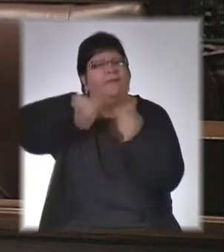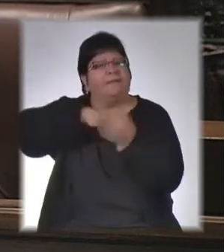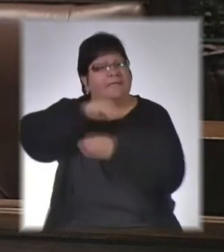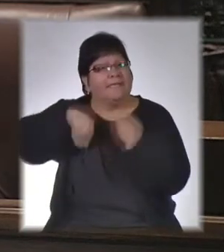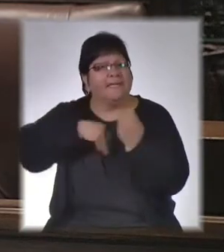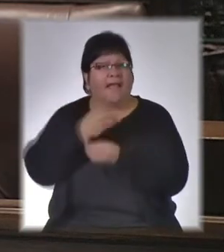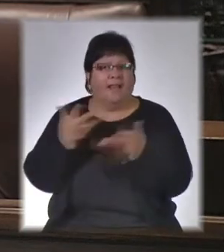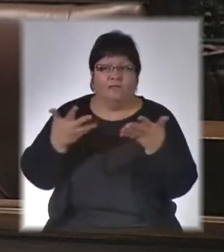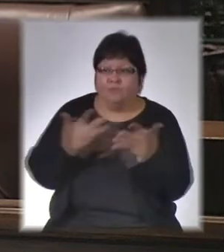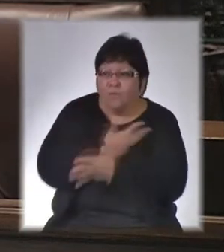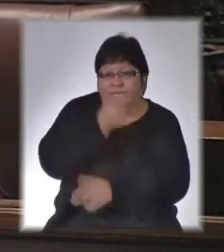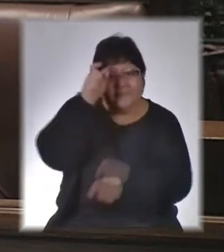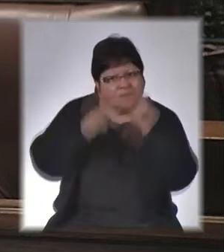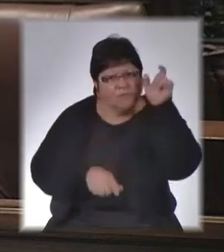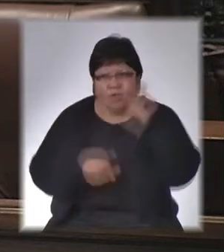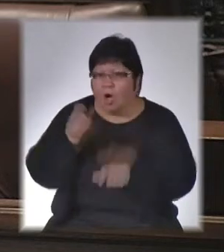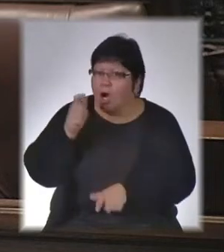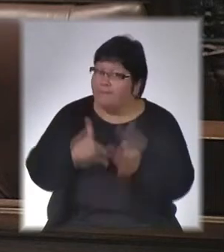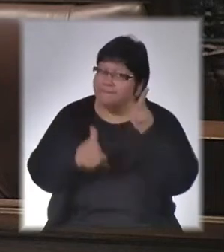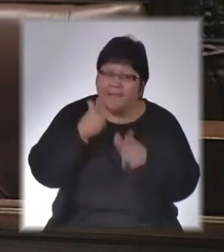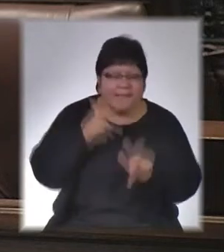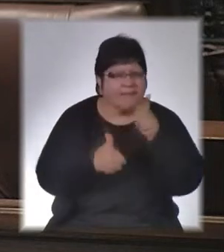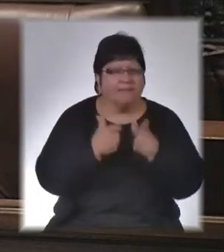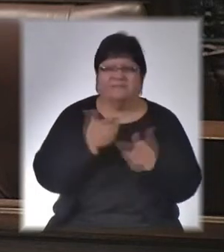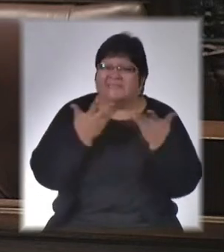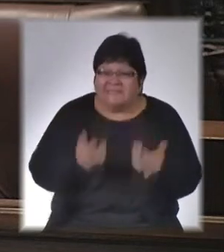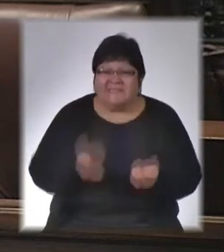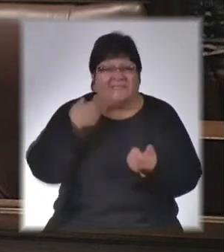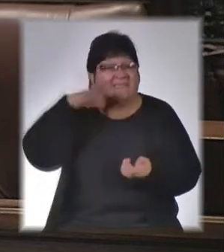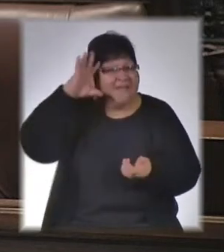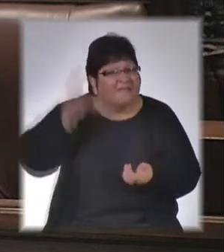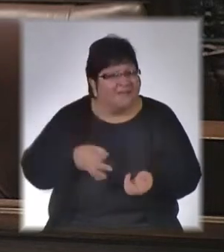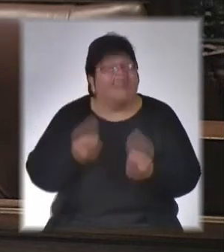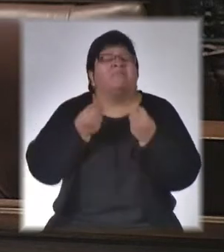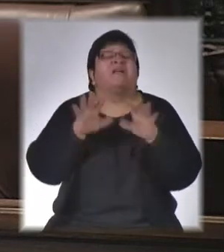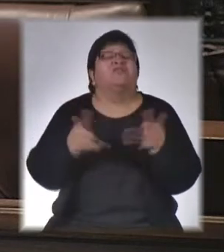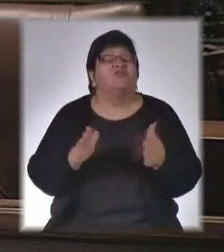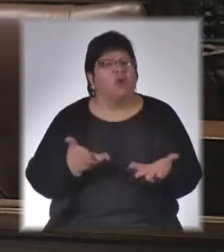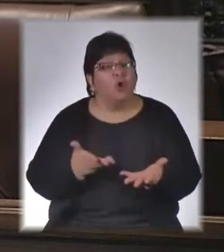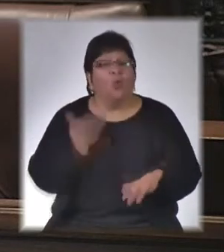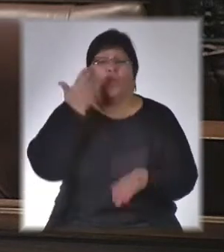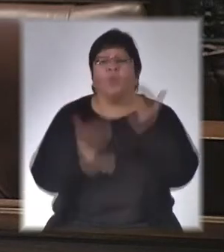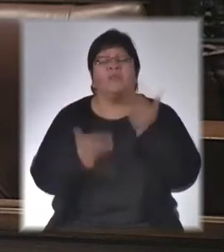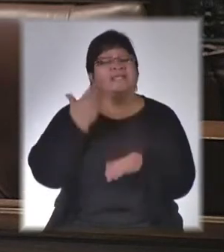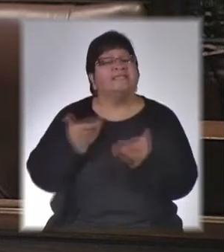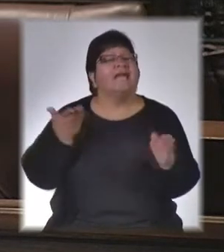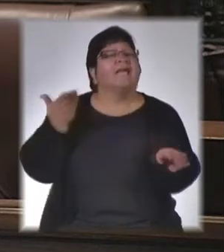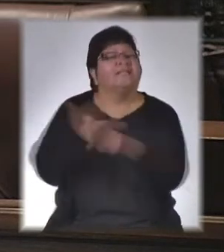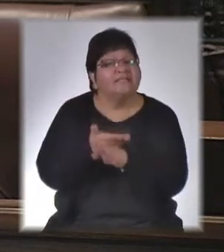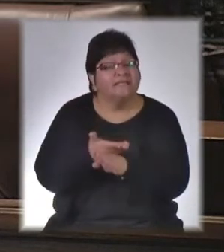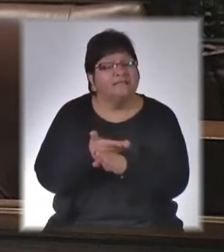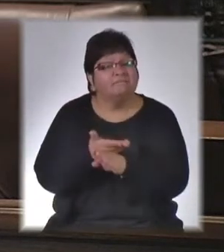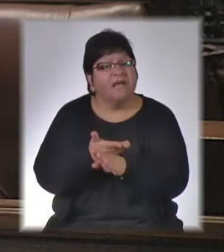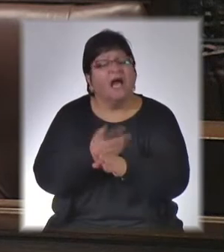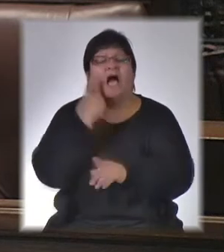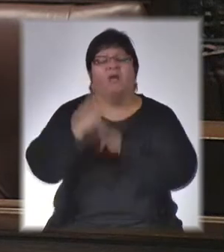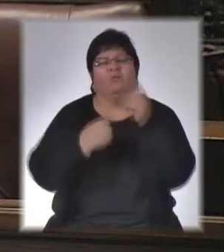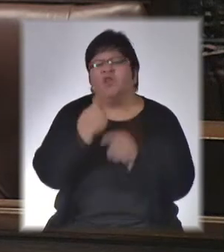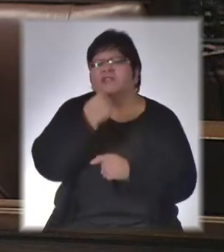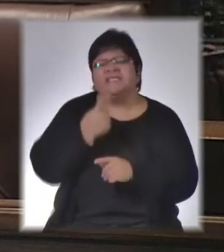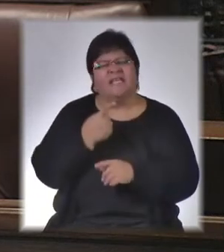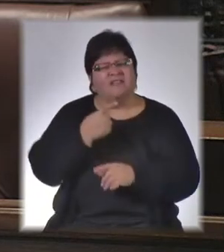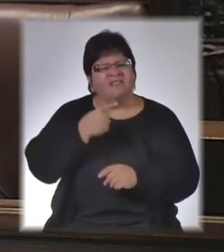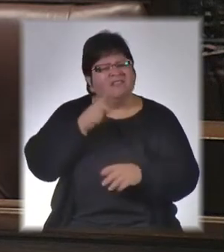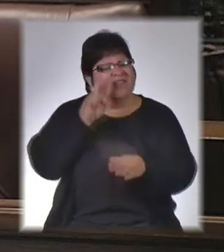continúan buscando y quieren saber qué sucedió y exigiendo justicia. Hay quien dice que esto de pretender saber la verdad